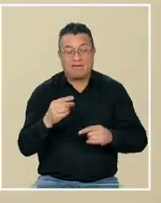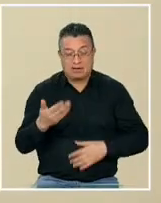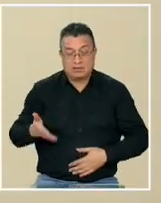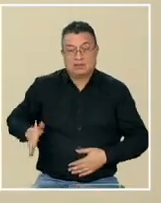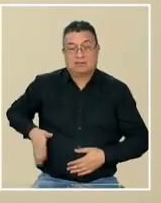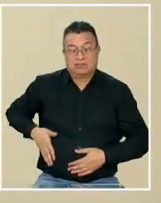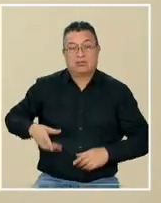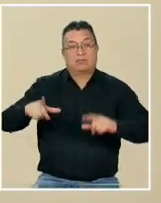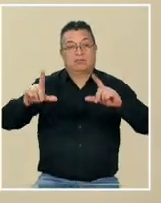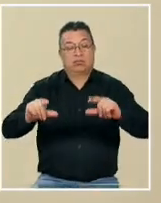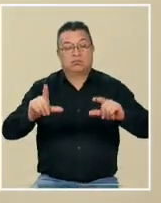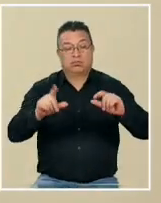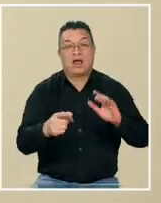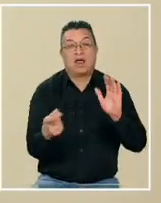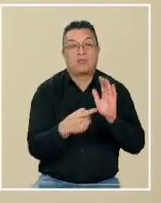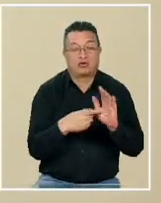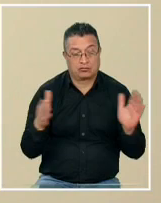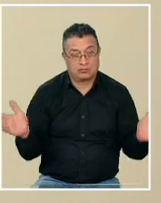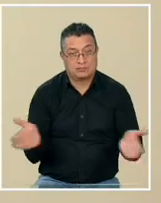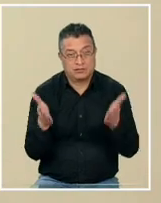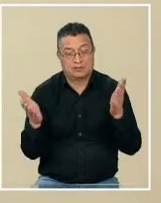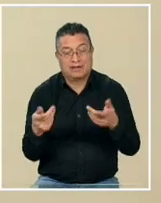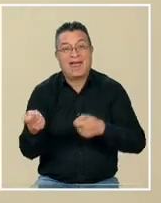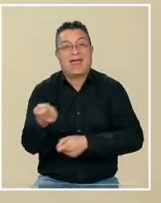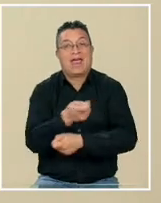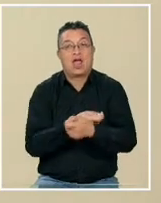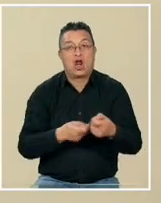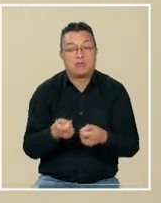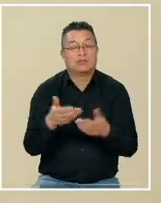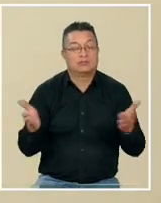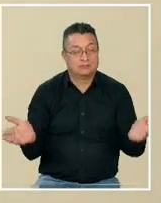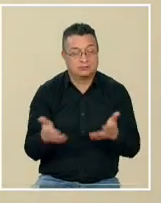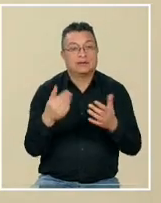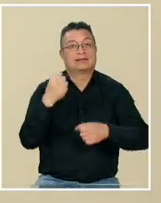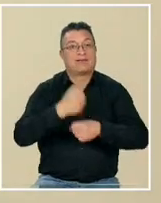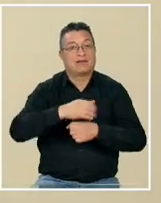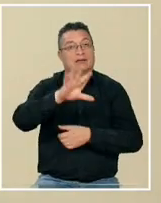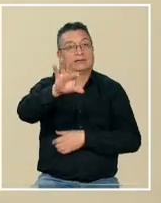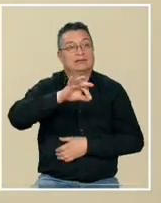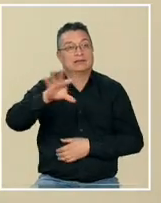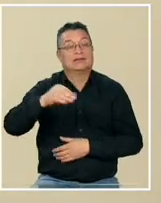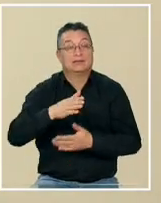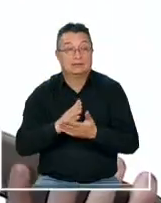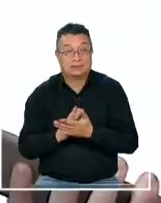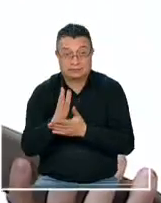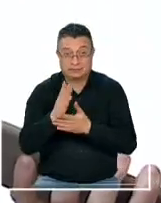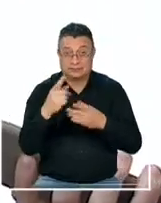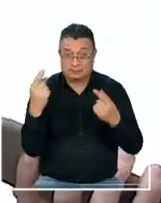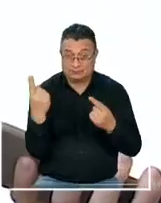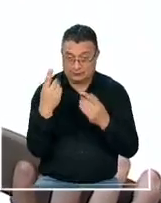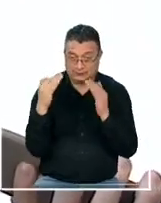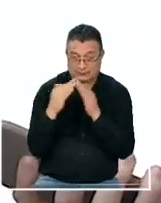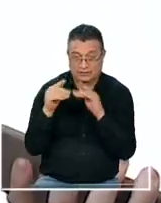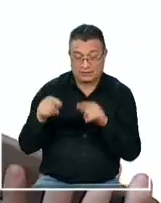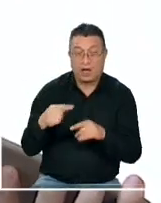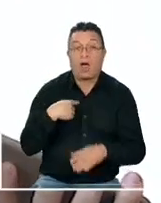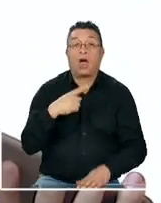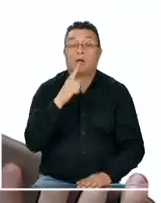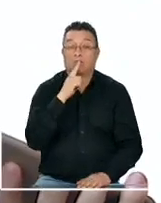media bajar los impuestos para reactivar el crecimiento económico la economía el empleo y partamos por casa comprometer